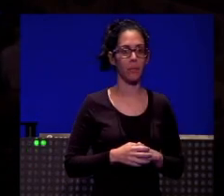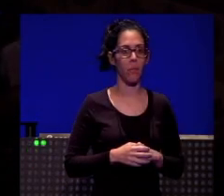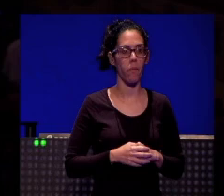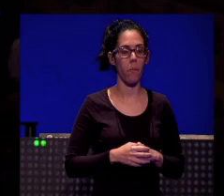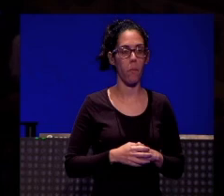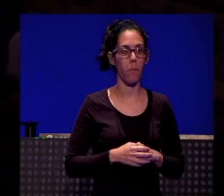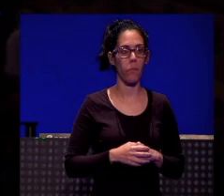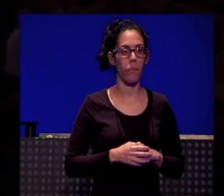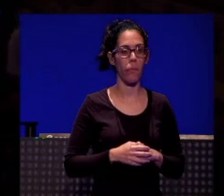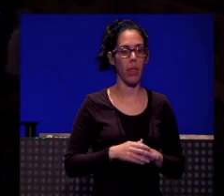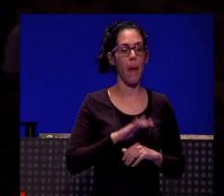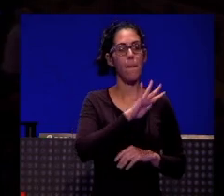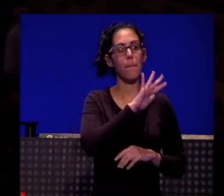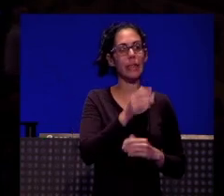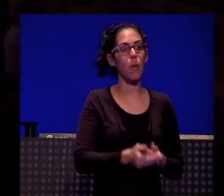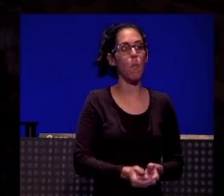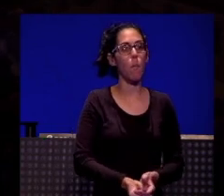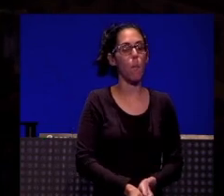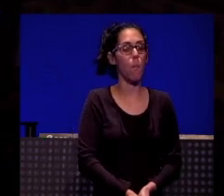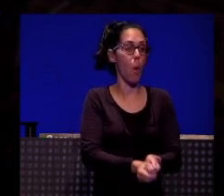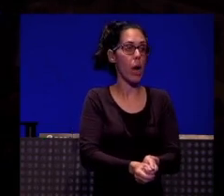Parece un poco boli y playa esto, ¿eh?